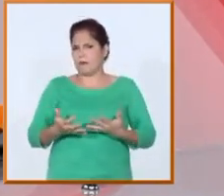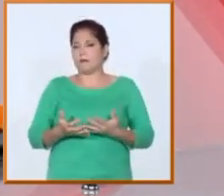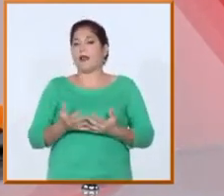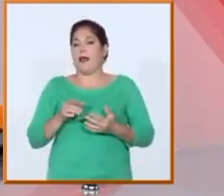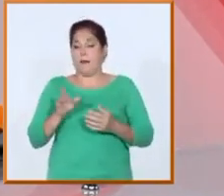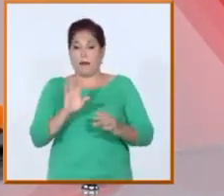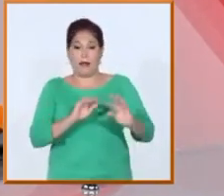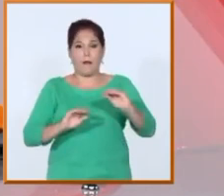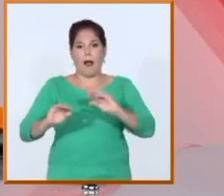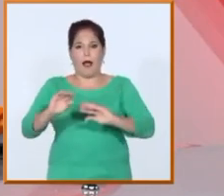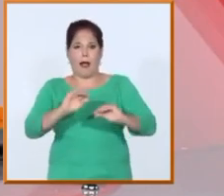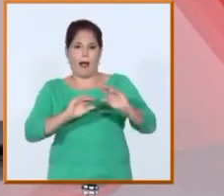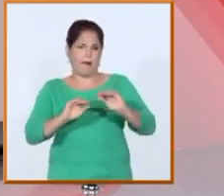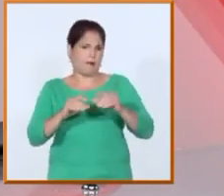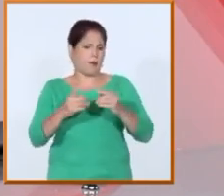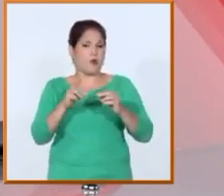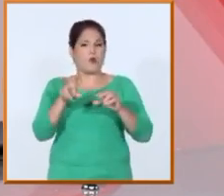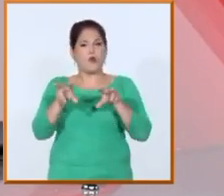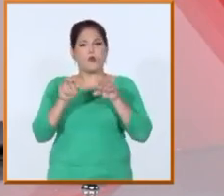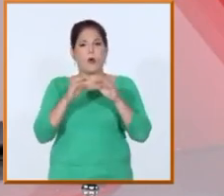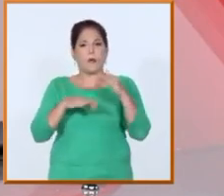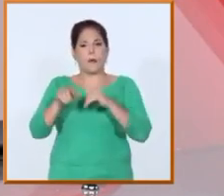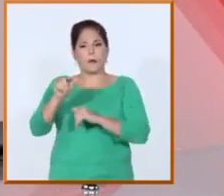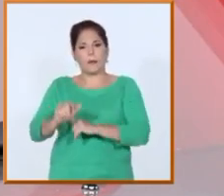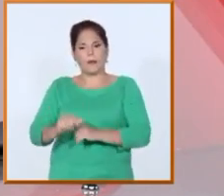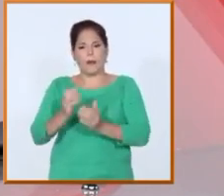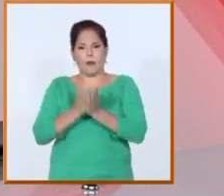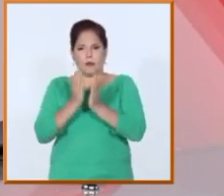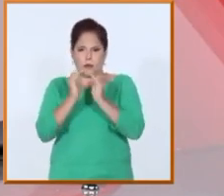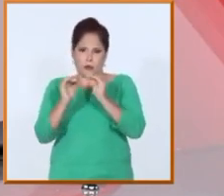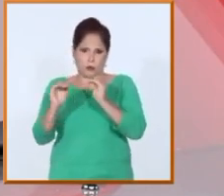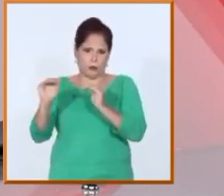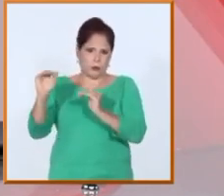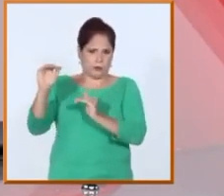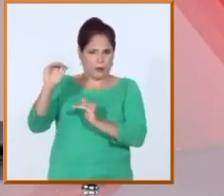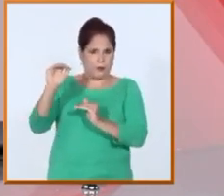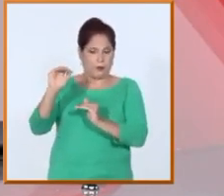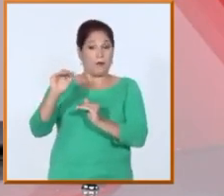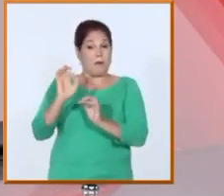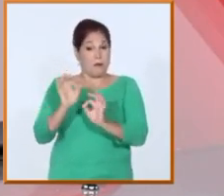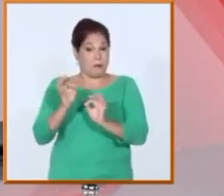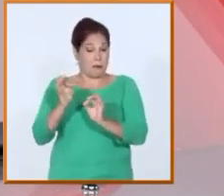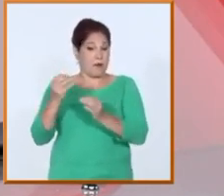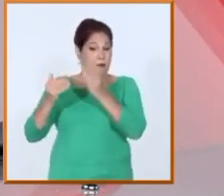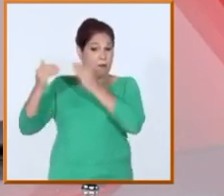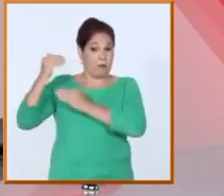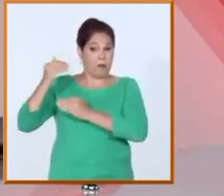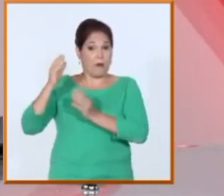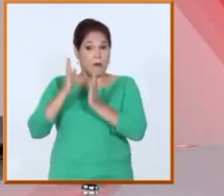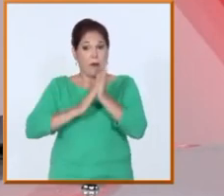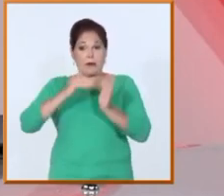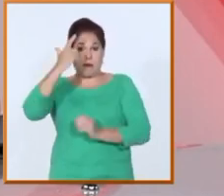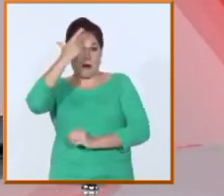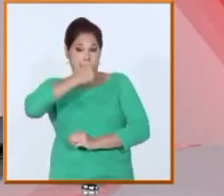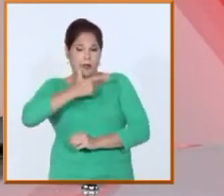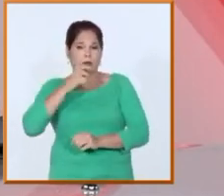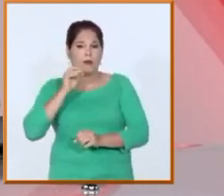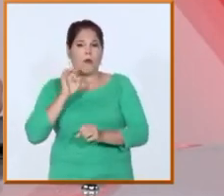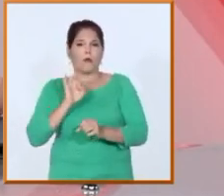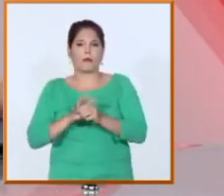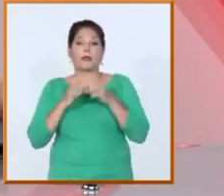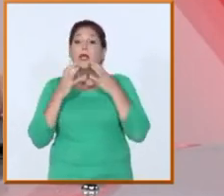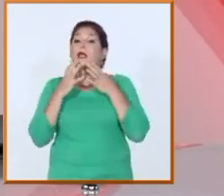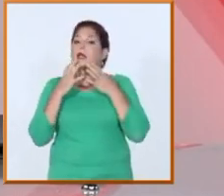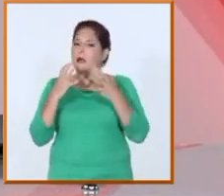conversar con el nuevo ministro de Educación Superior. Ministro que desde el pasado abril encabeza esta importante